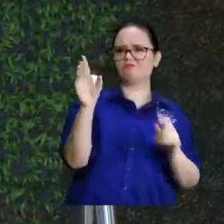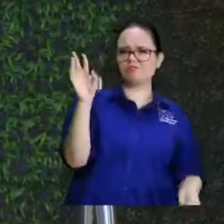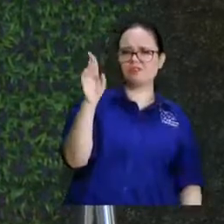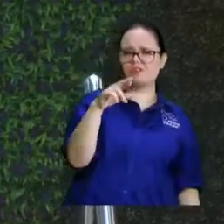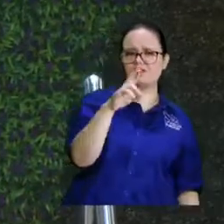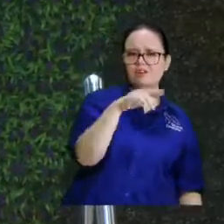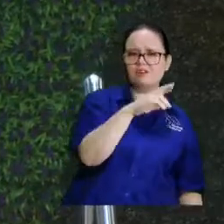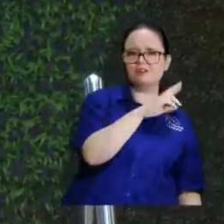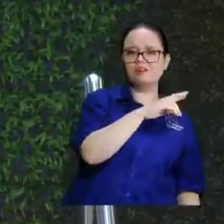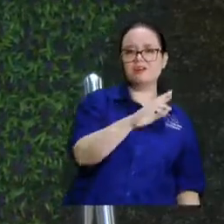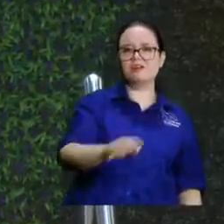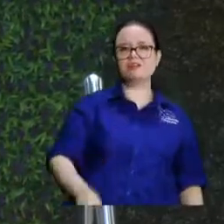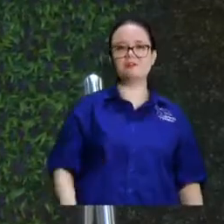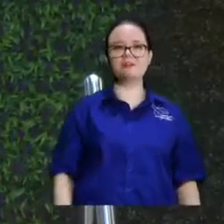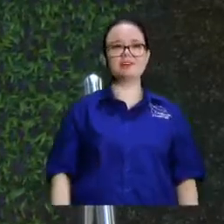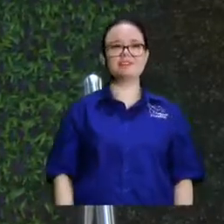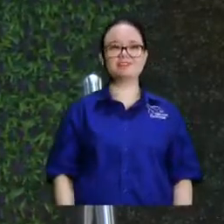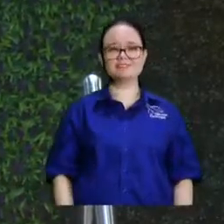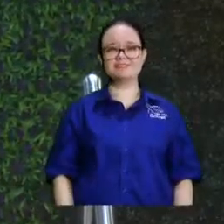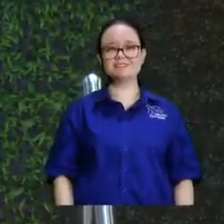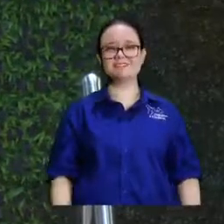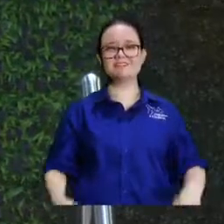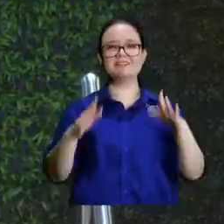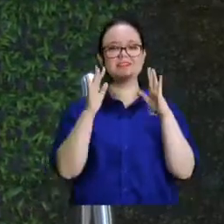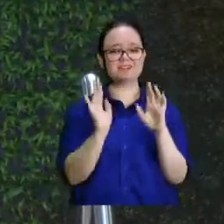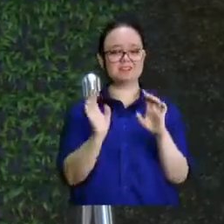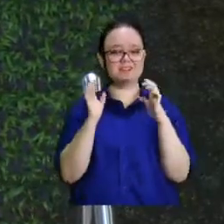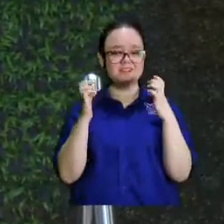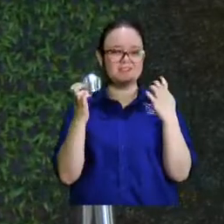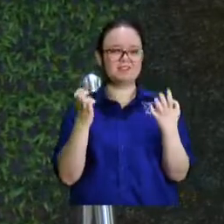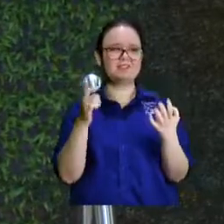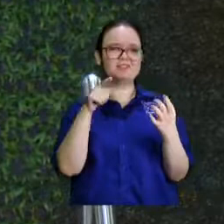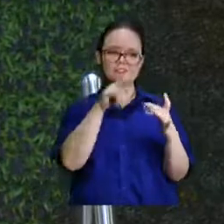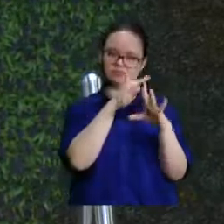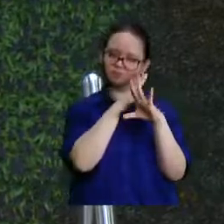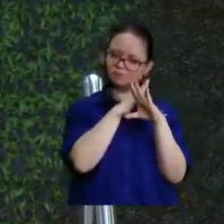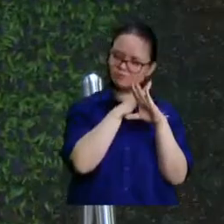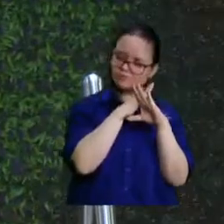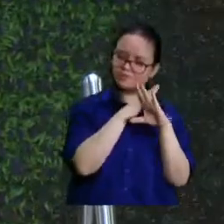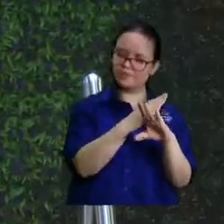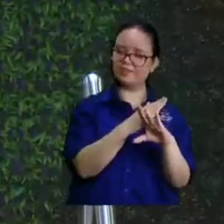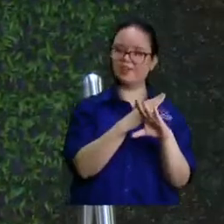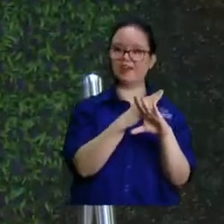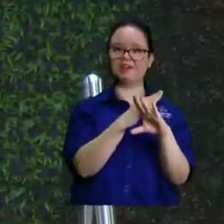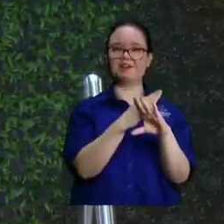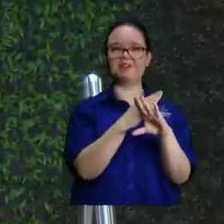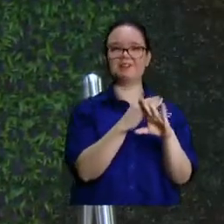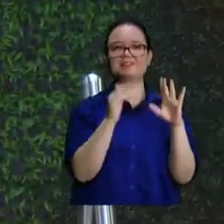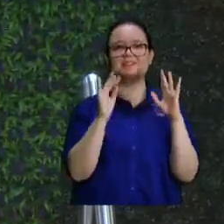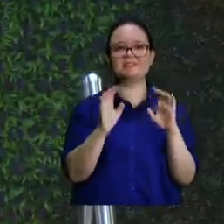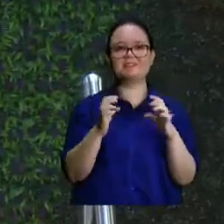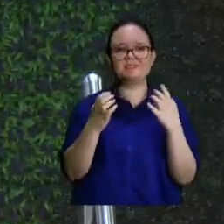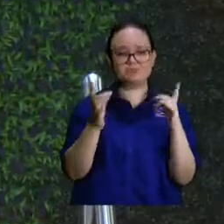entonces si usted quiere oír cosas y guardarlas para usted es up to you